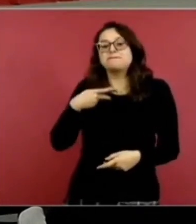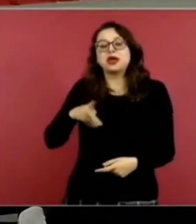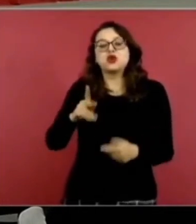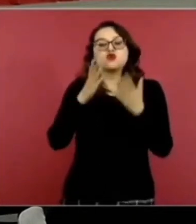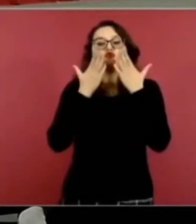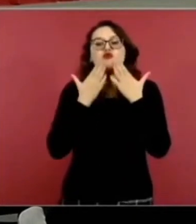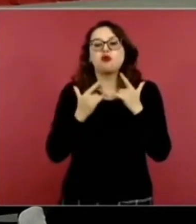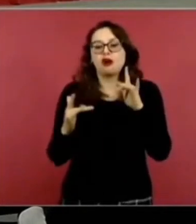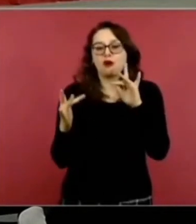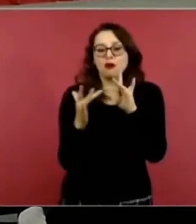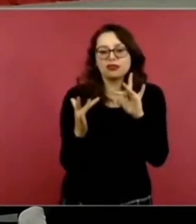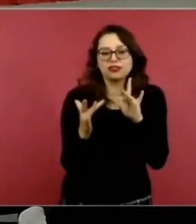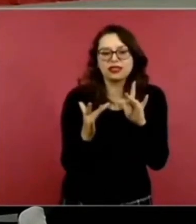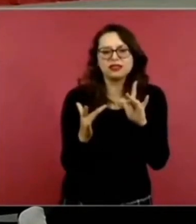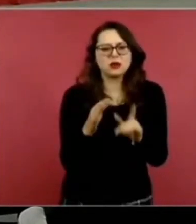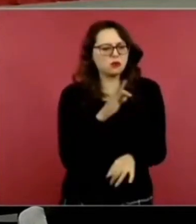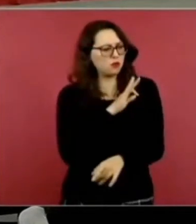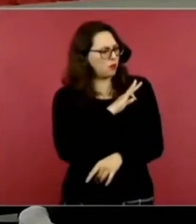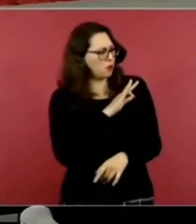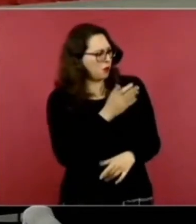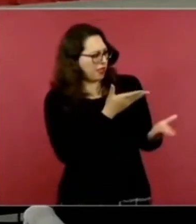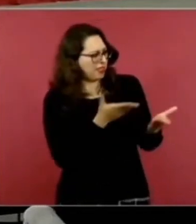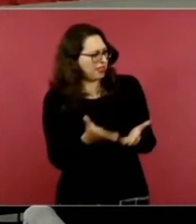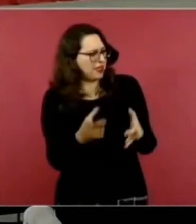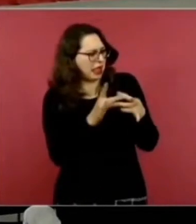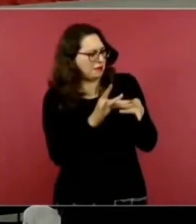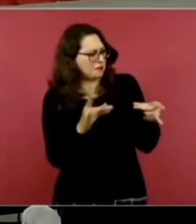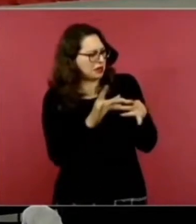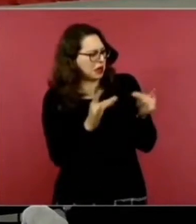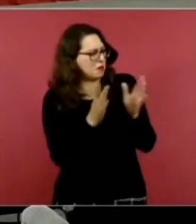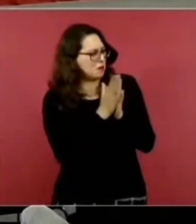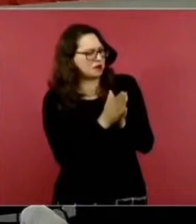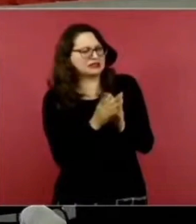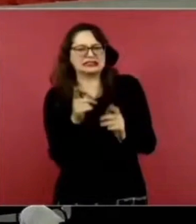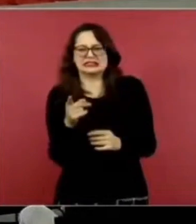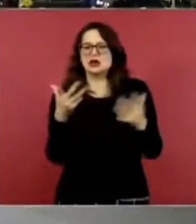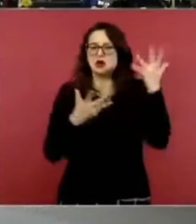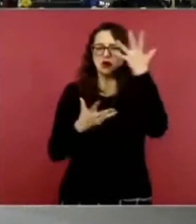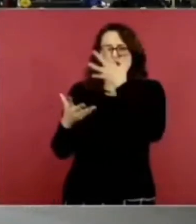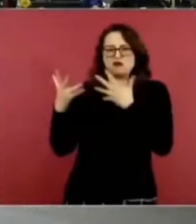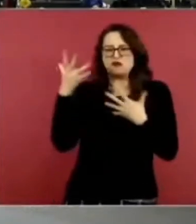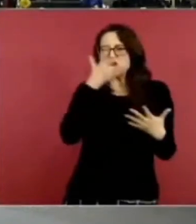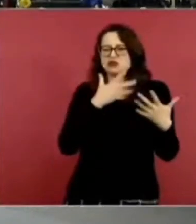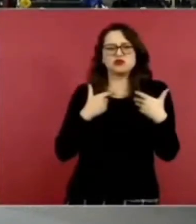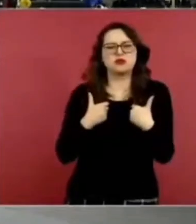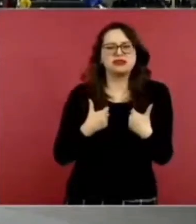Sí, ¿por qué no lo explico? A ver, sí, porque está un poco confuso ahí.